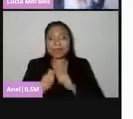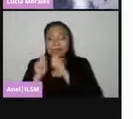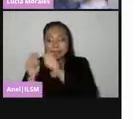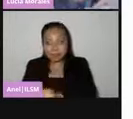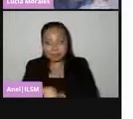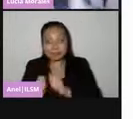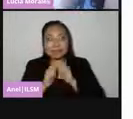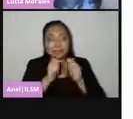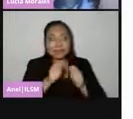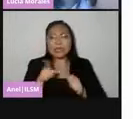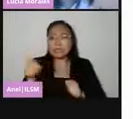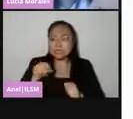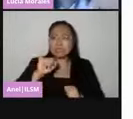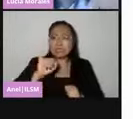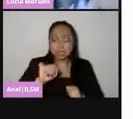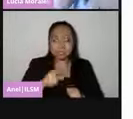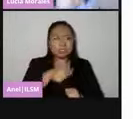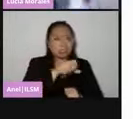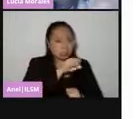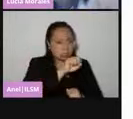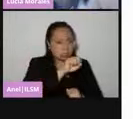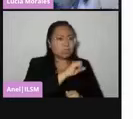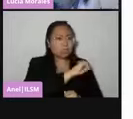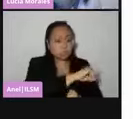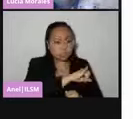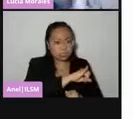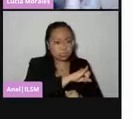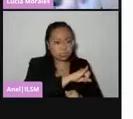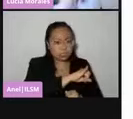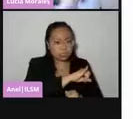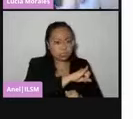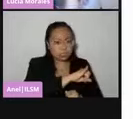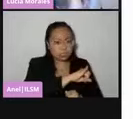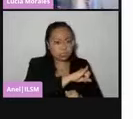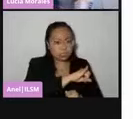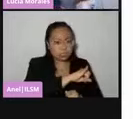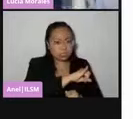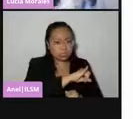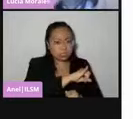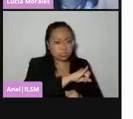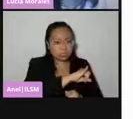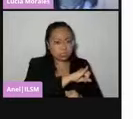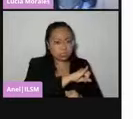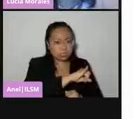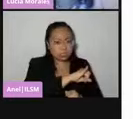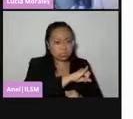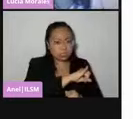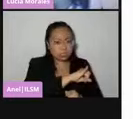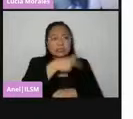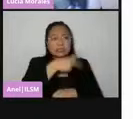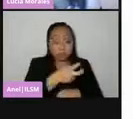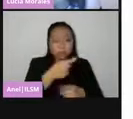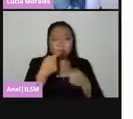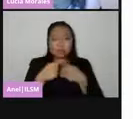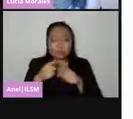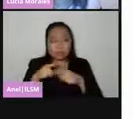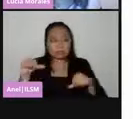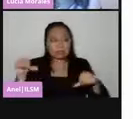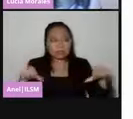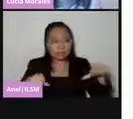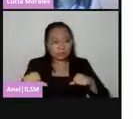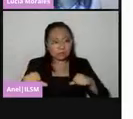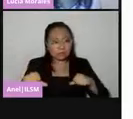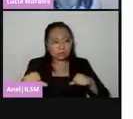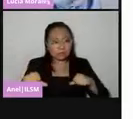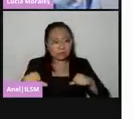Lucía va a ser presidenta de casilla, si Norma va a ser primera secretaria, si David va a ser el